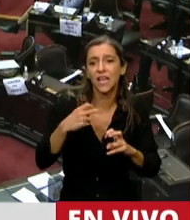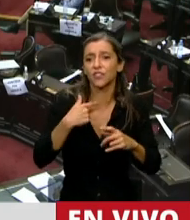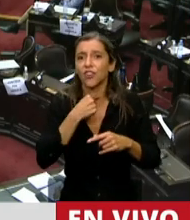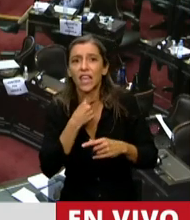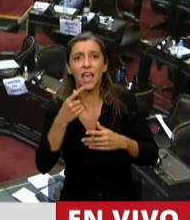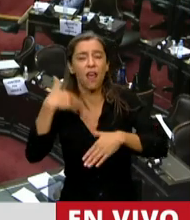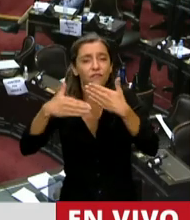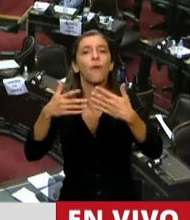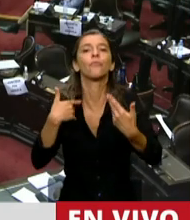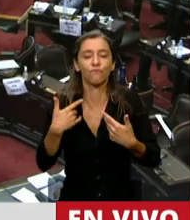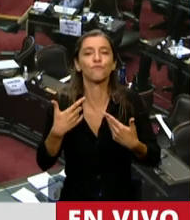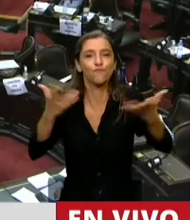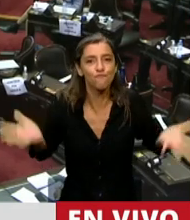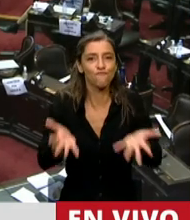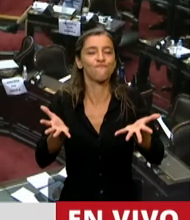épocas,